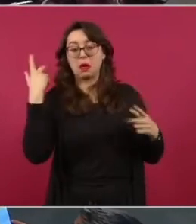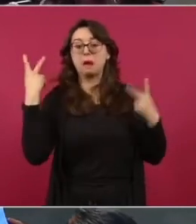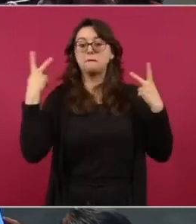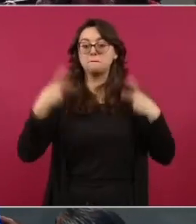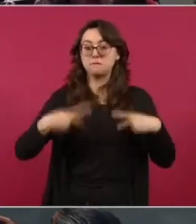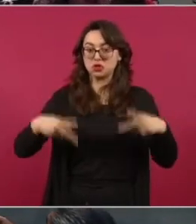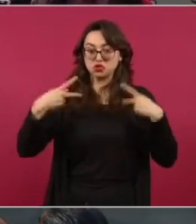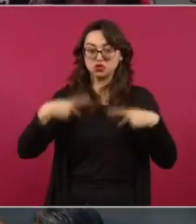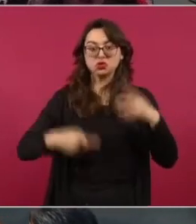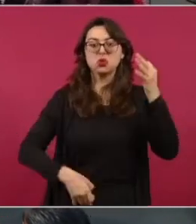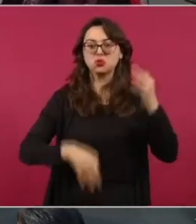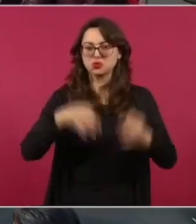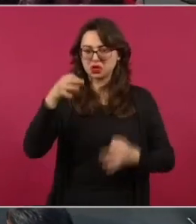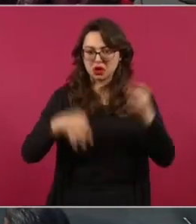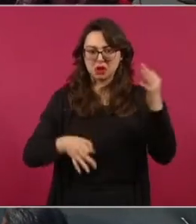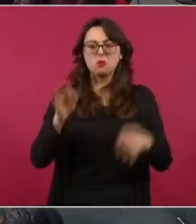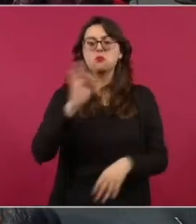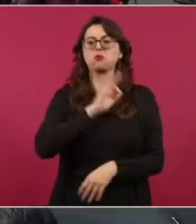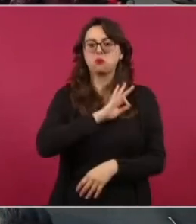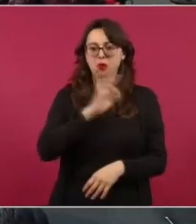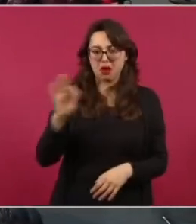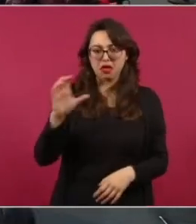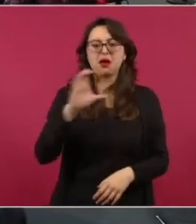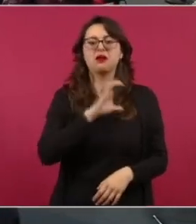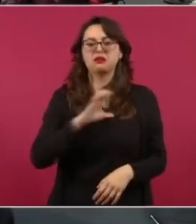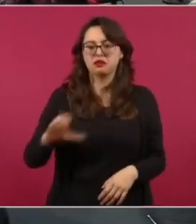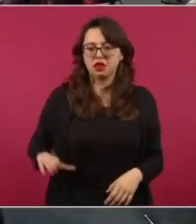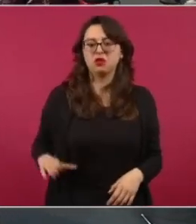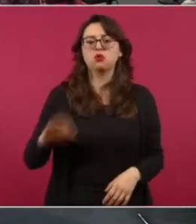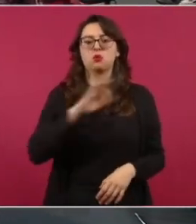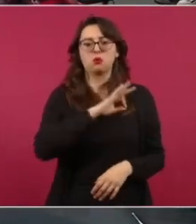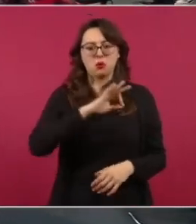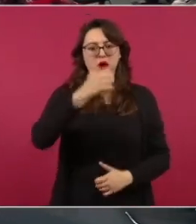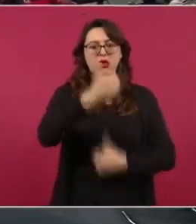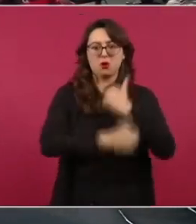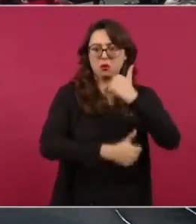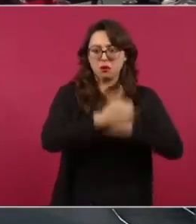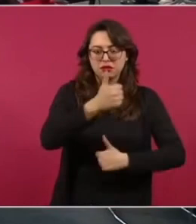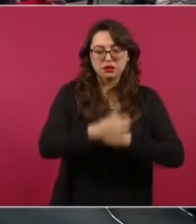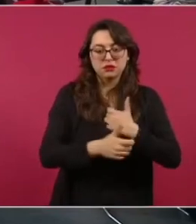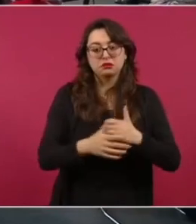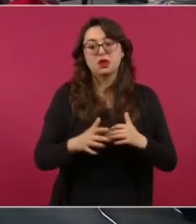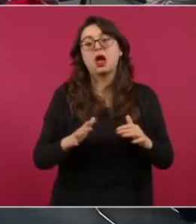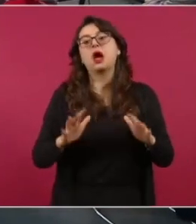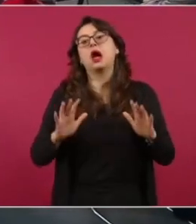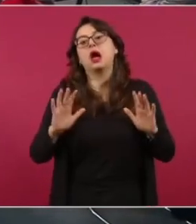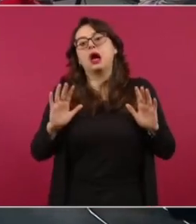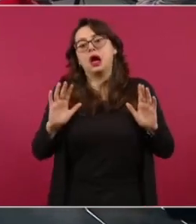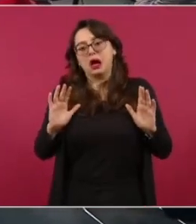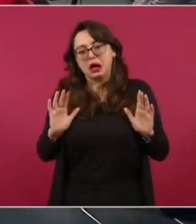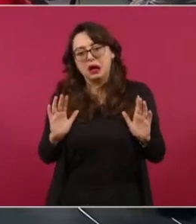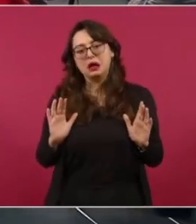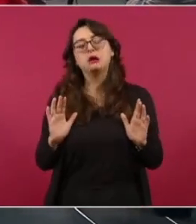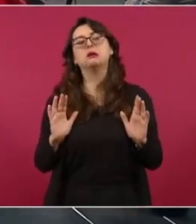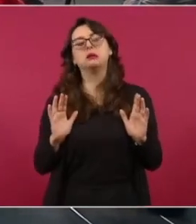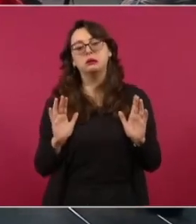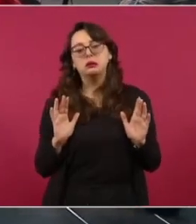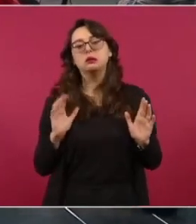no pierda sus derechos políticos, como aquí. Sí, sí, sí,